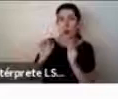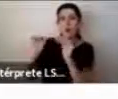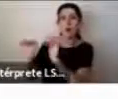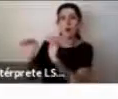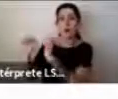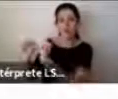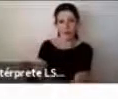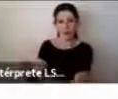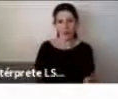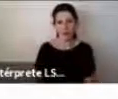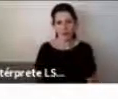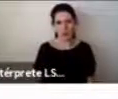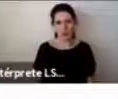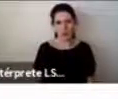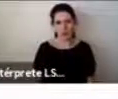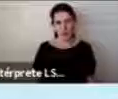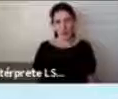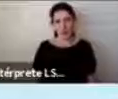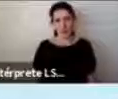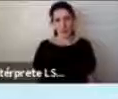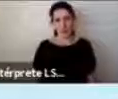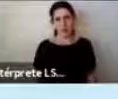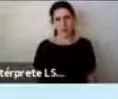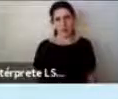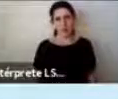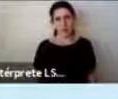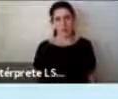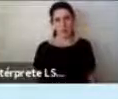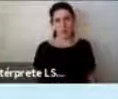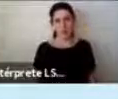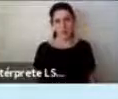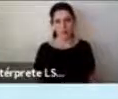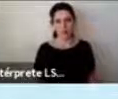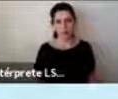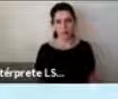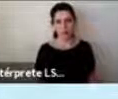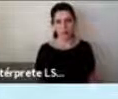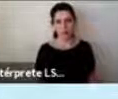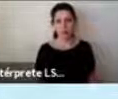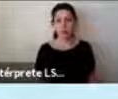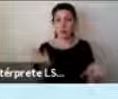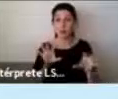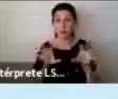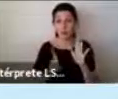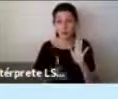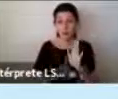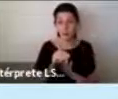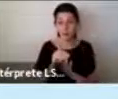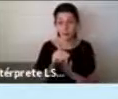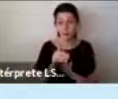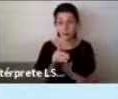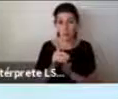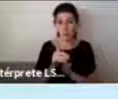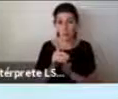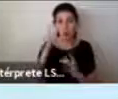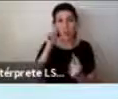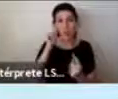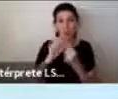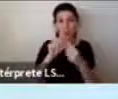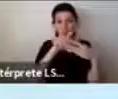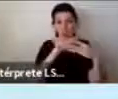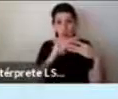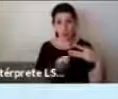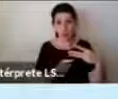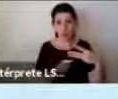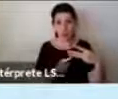y dentro de las actividades que desarrollamos se centran en tres objetivos centrales